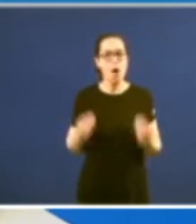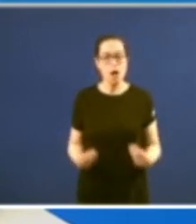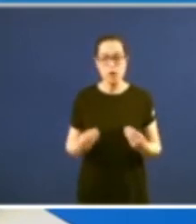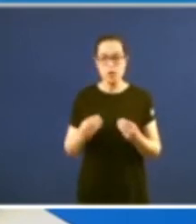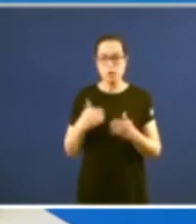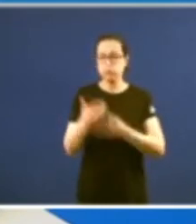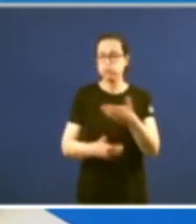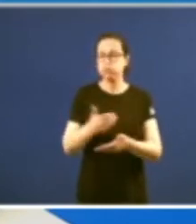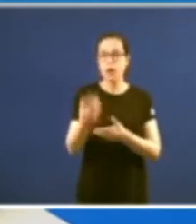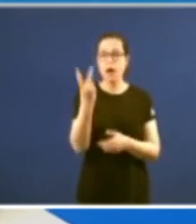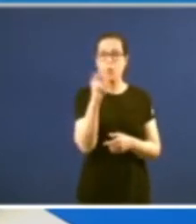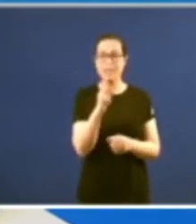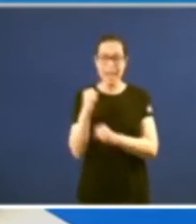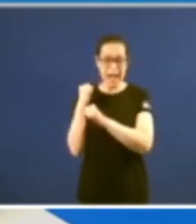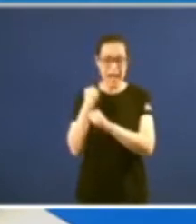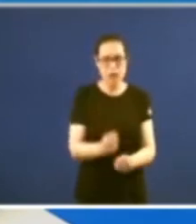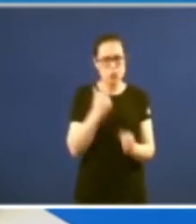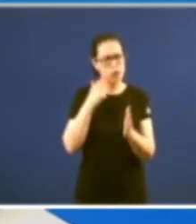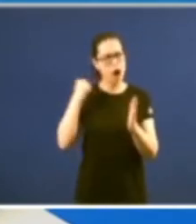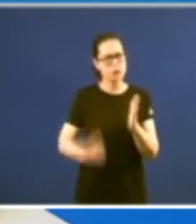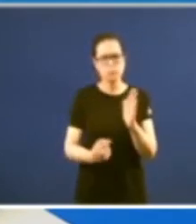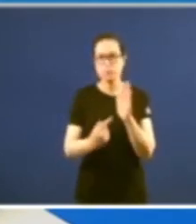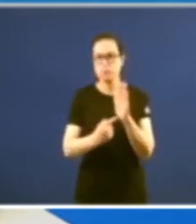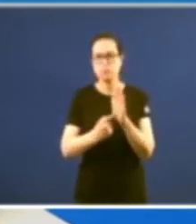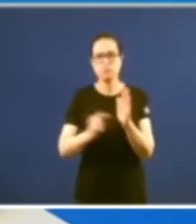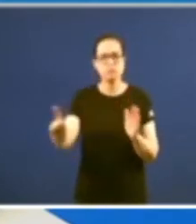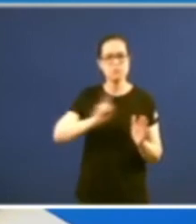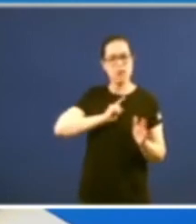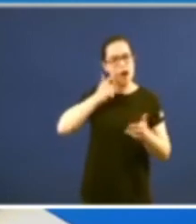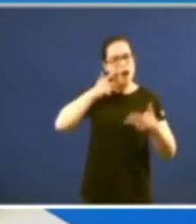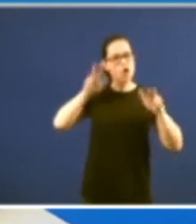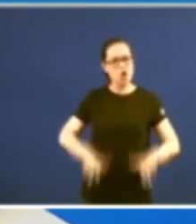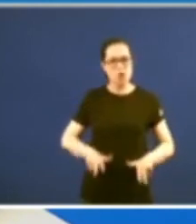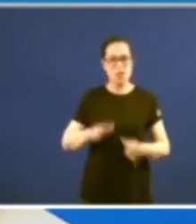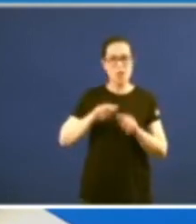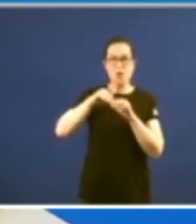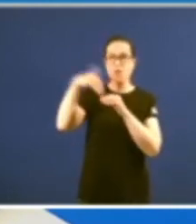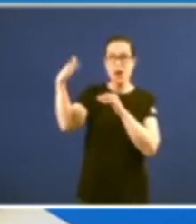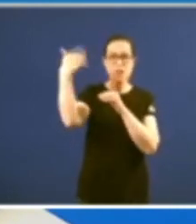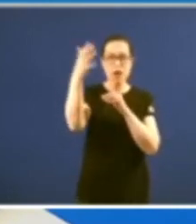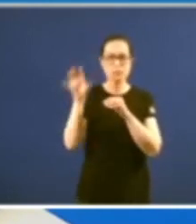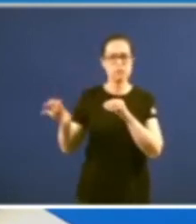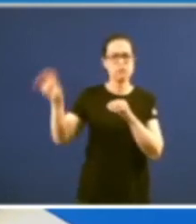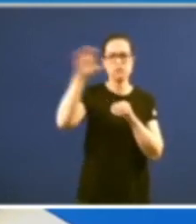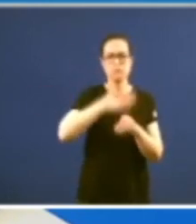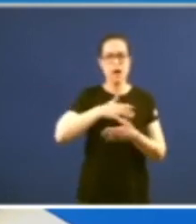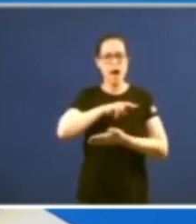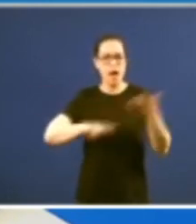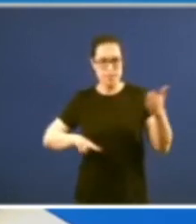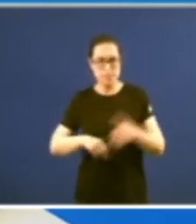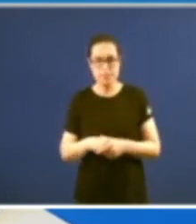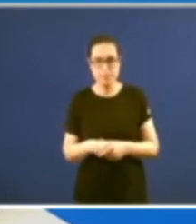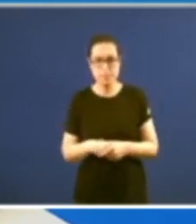dúas décadas o deseso estatutario de reconhecer a galeguidade das comunidades galegas no exterior por iso